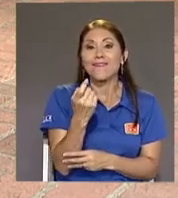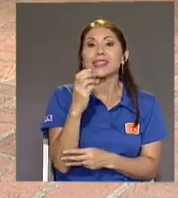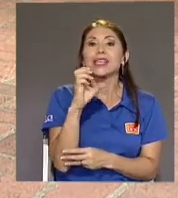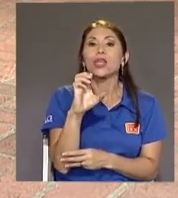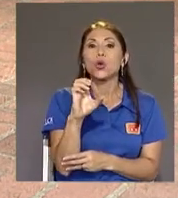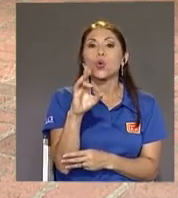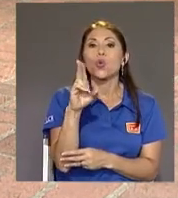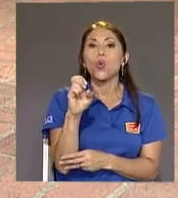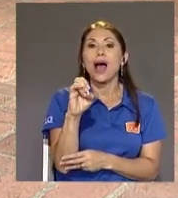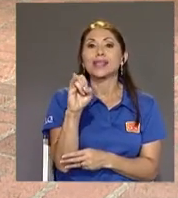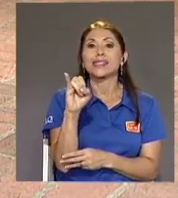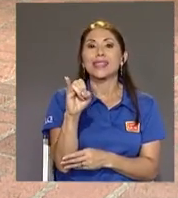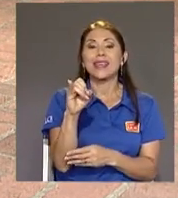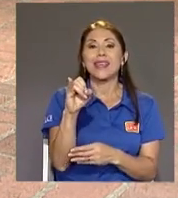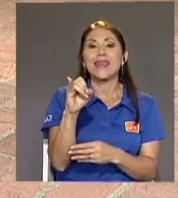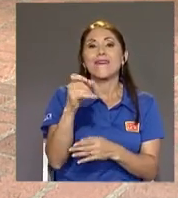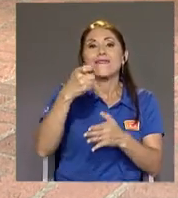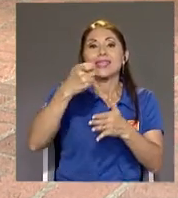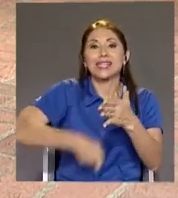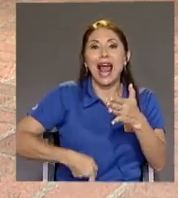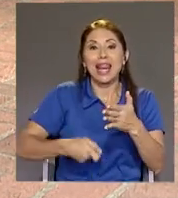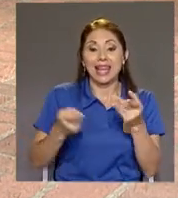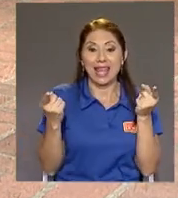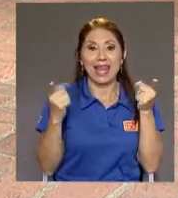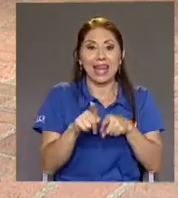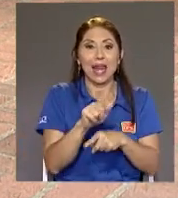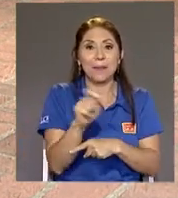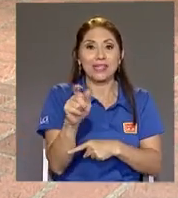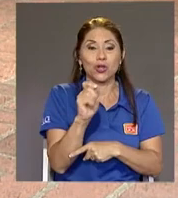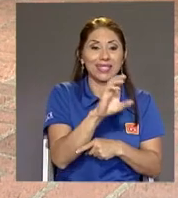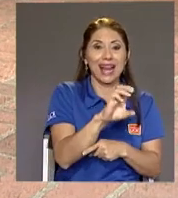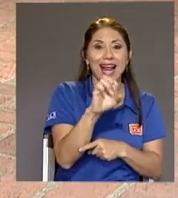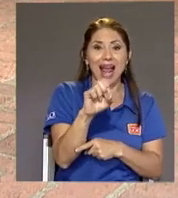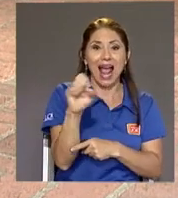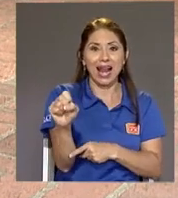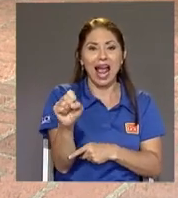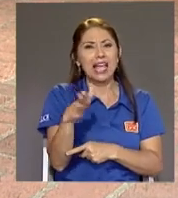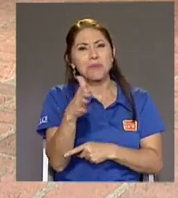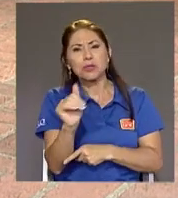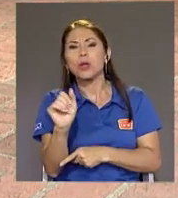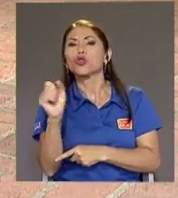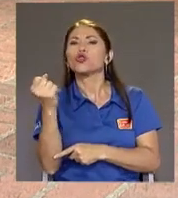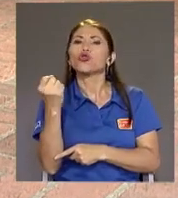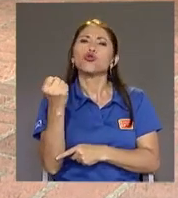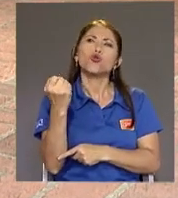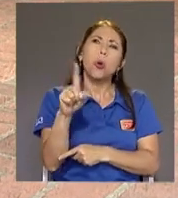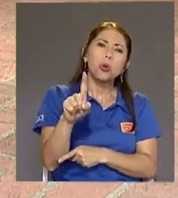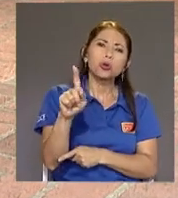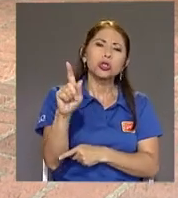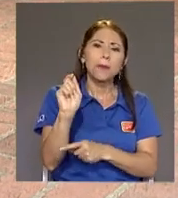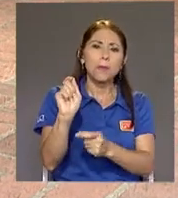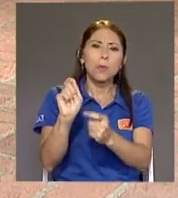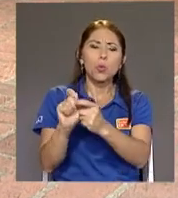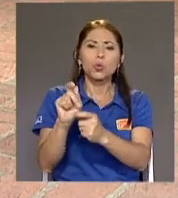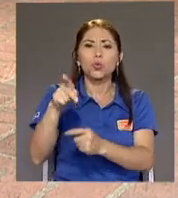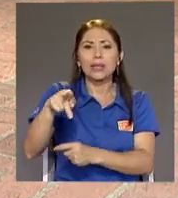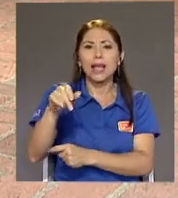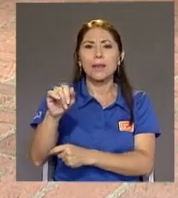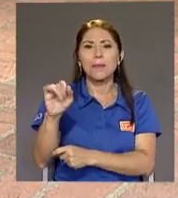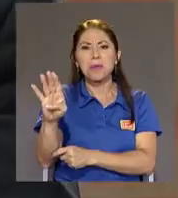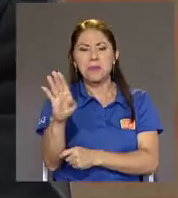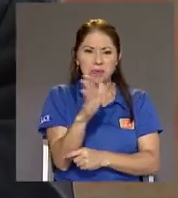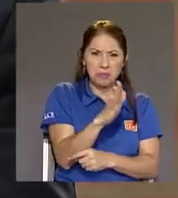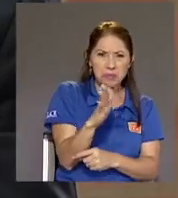Particularmente La de la caja Es entre Digamos 9 y 11 puntos Del PIB Y esto es como Lo que tenemos Que tener en la